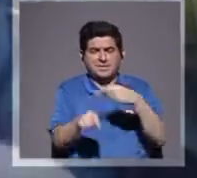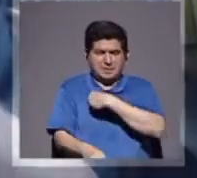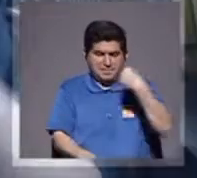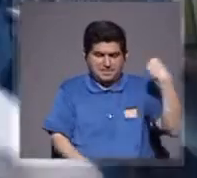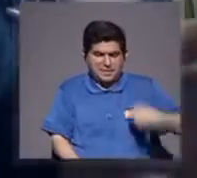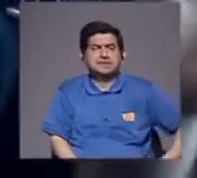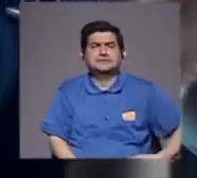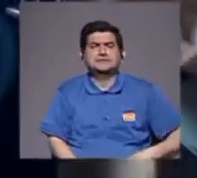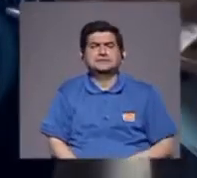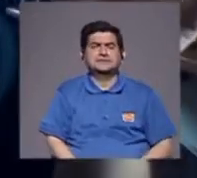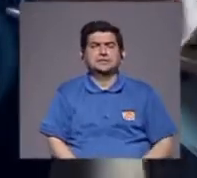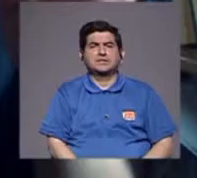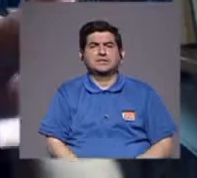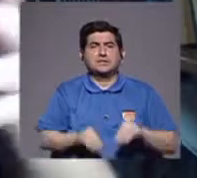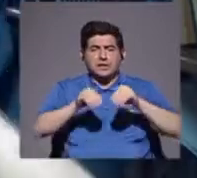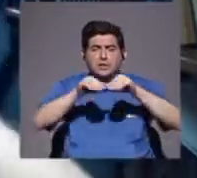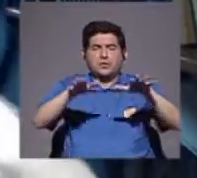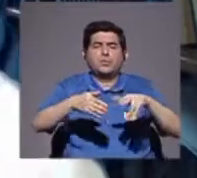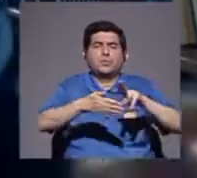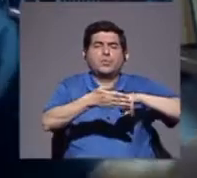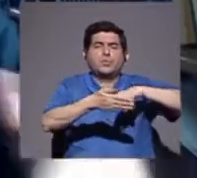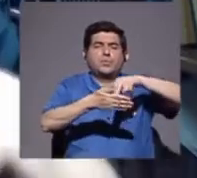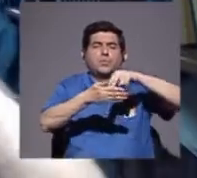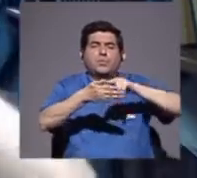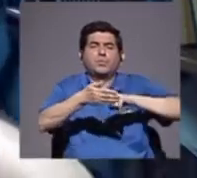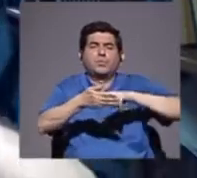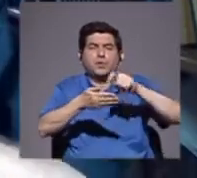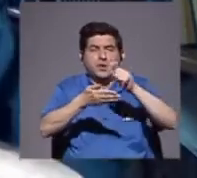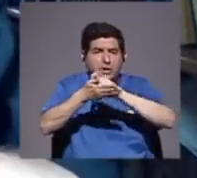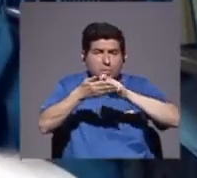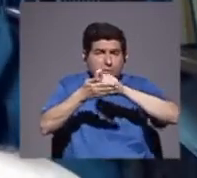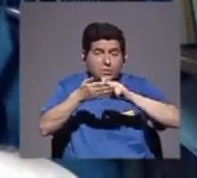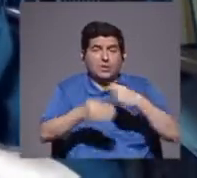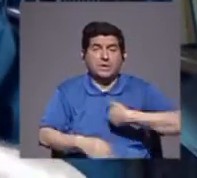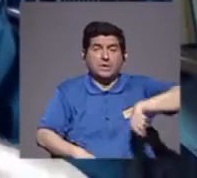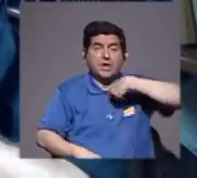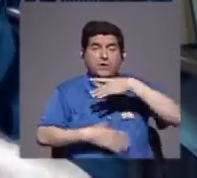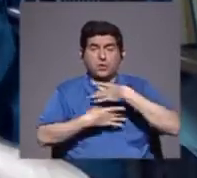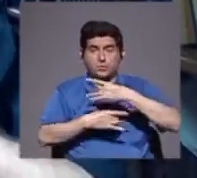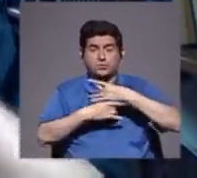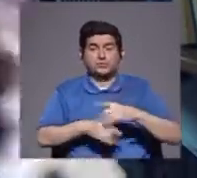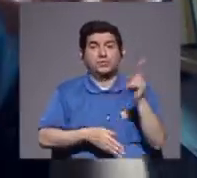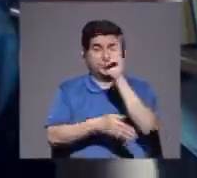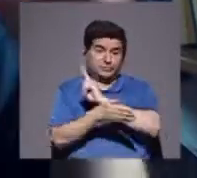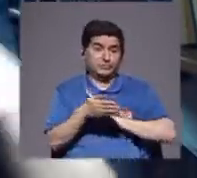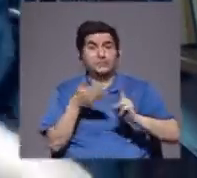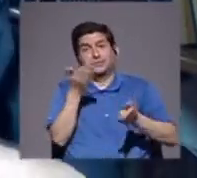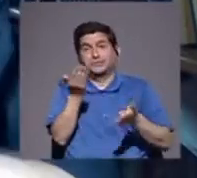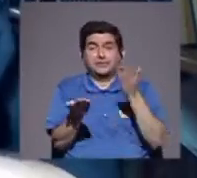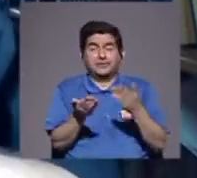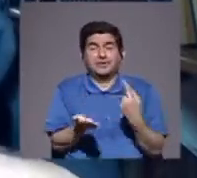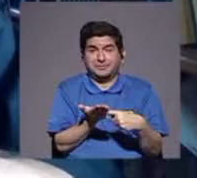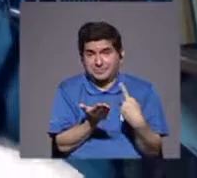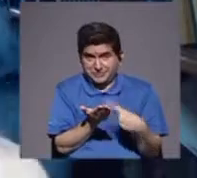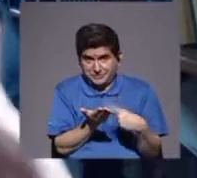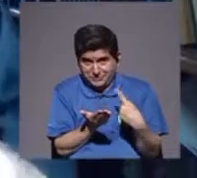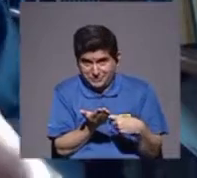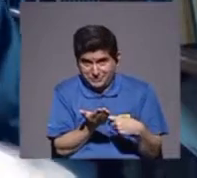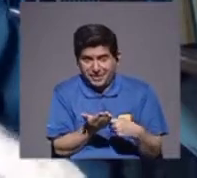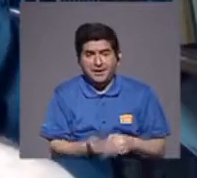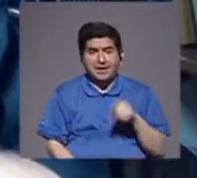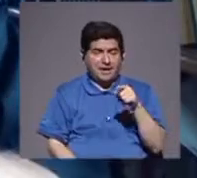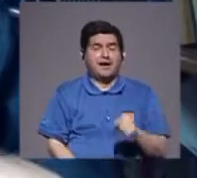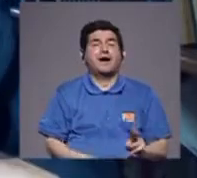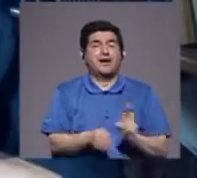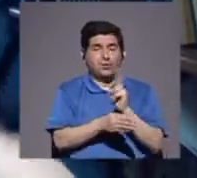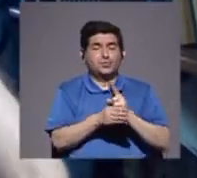originalmente, con el que se esparció, la cultura, por escrito, que tanto nos interesa, en un ambiente universitario, estas discusiones, vienen